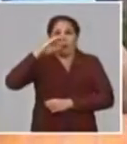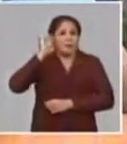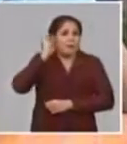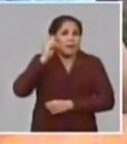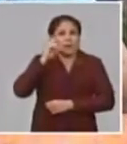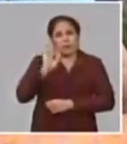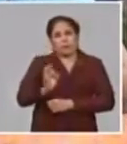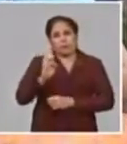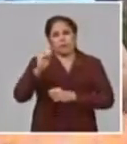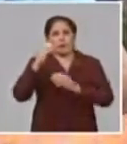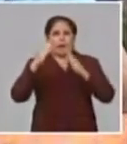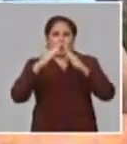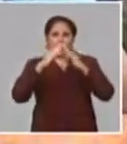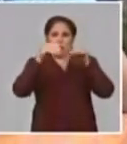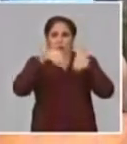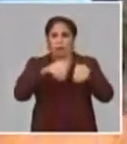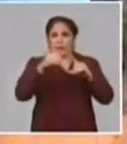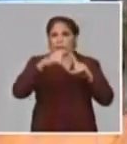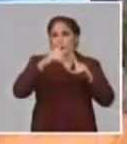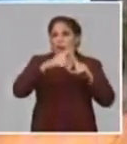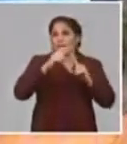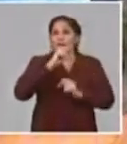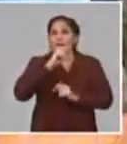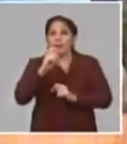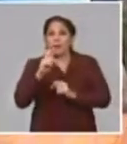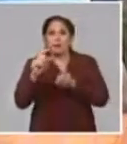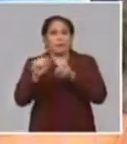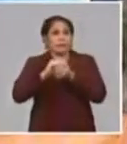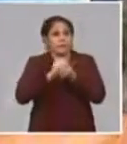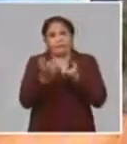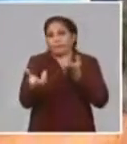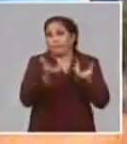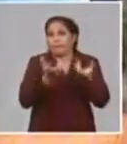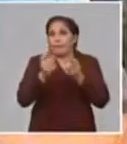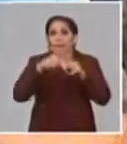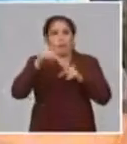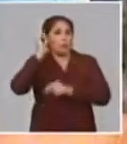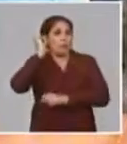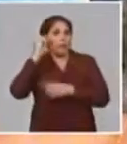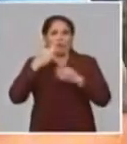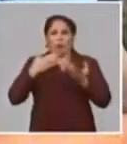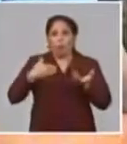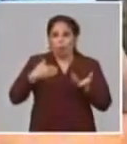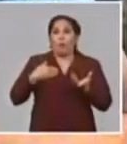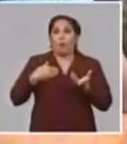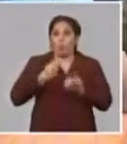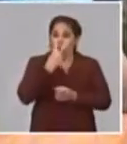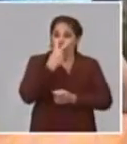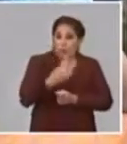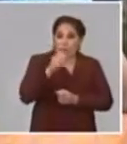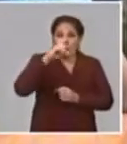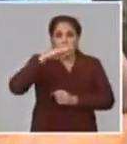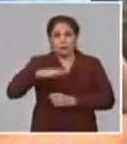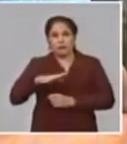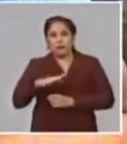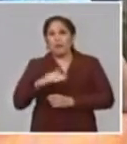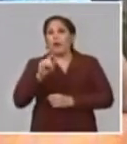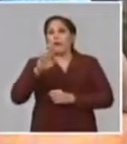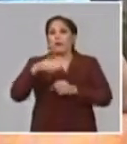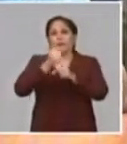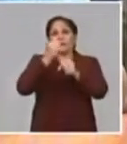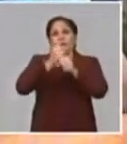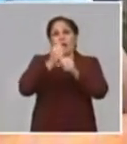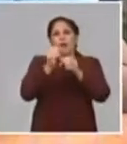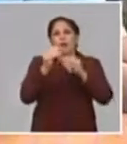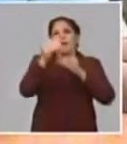Hay tareas domésticas que cumplir. Hay un grupo importante, más de 100.000 de trabajadores que están a distancia de